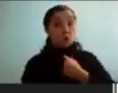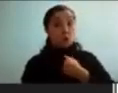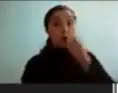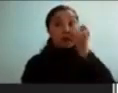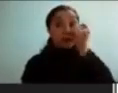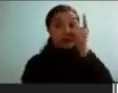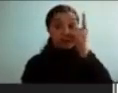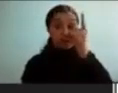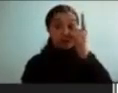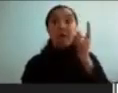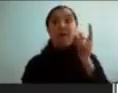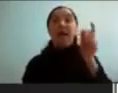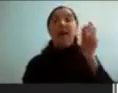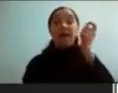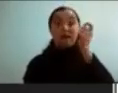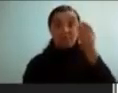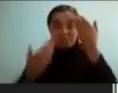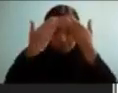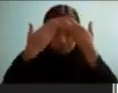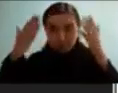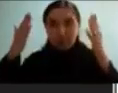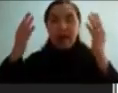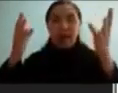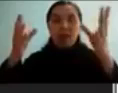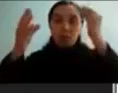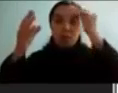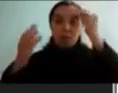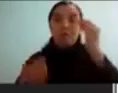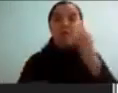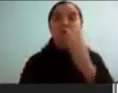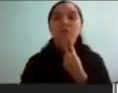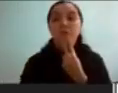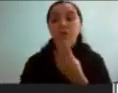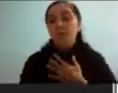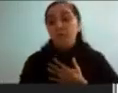sentido a mí de manera de cómo vivo básicamente